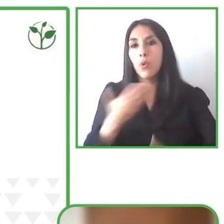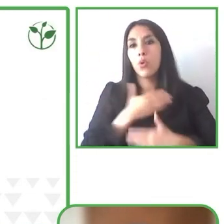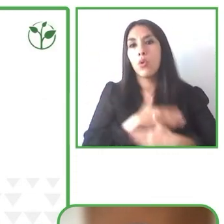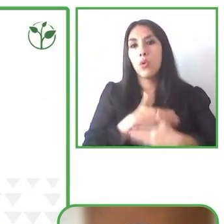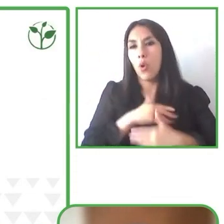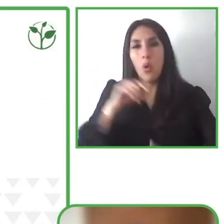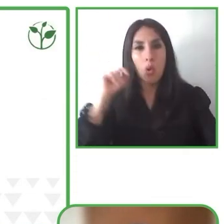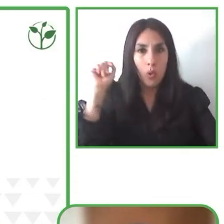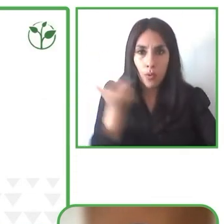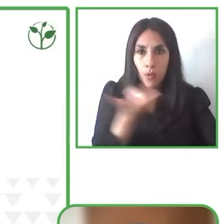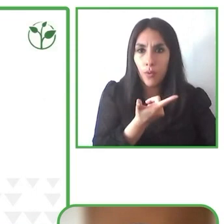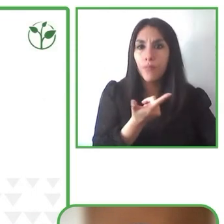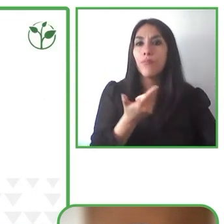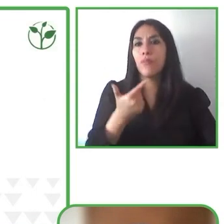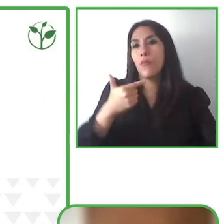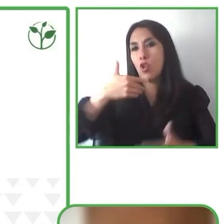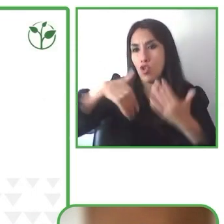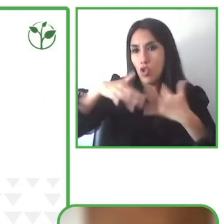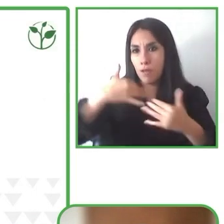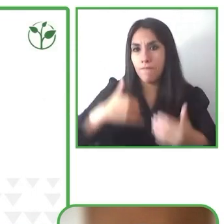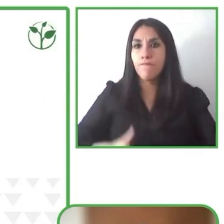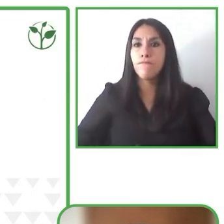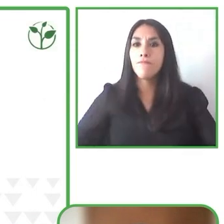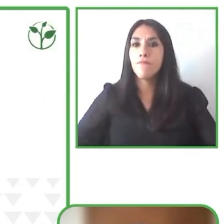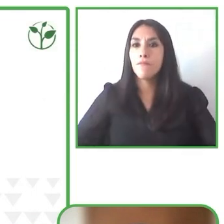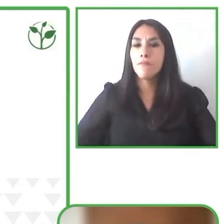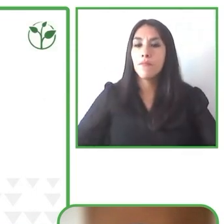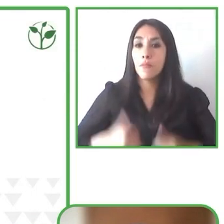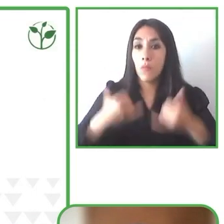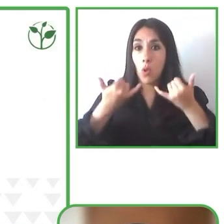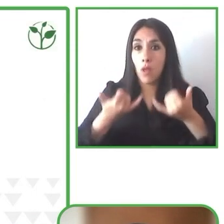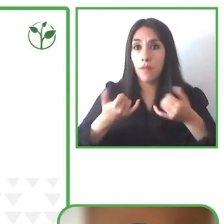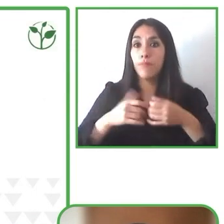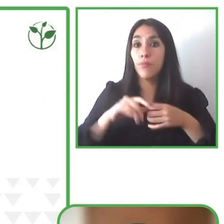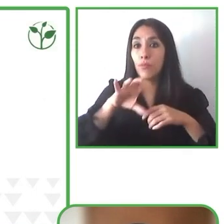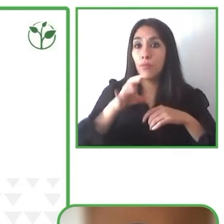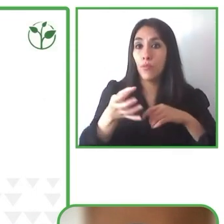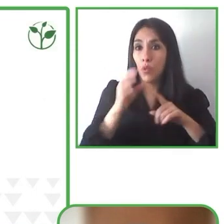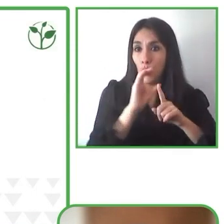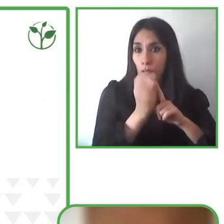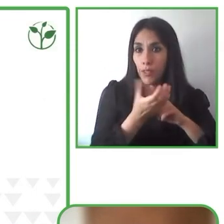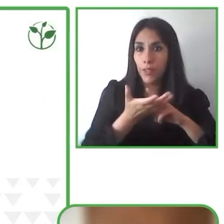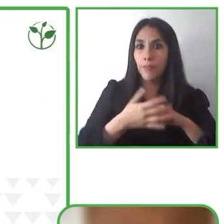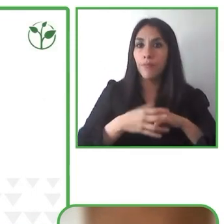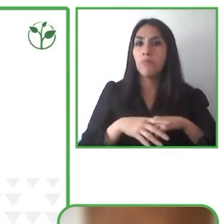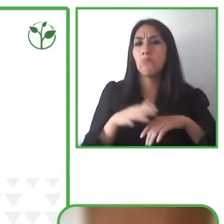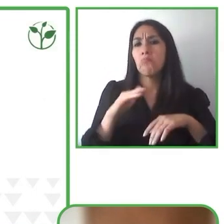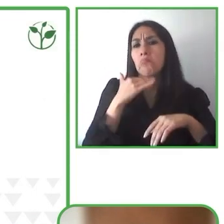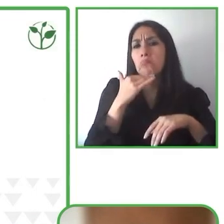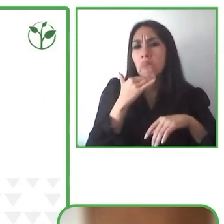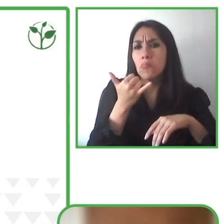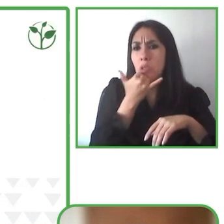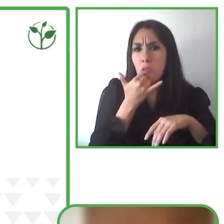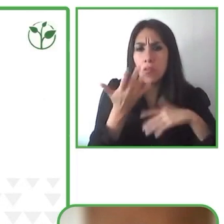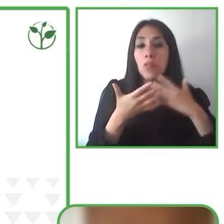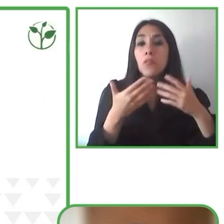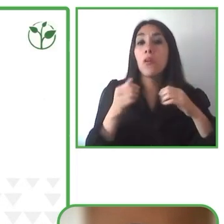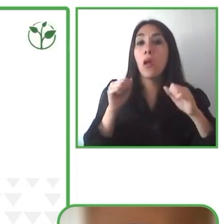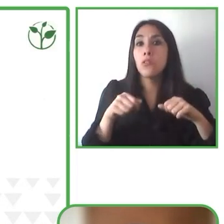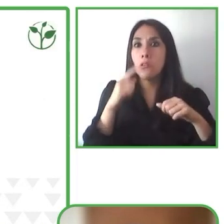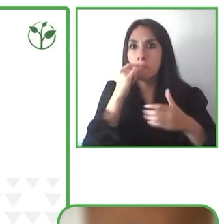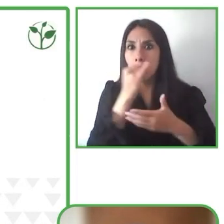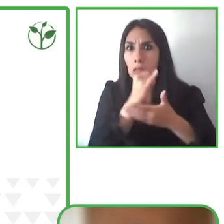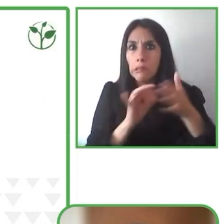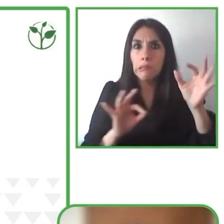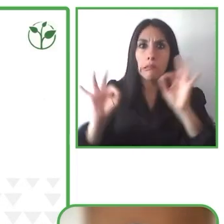aspectos que ofrece el centro cultural aunque no sea una puesta en escena en particular tenemos también una serie de